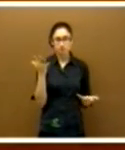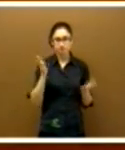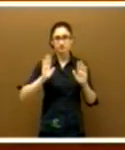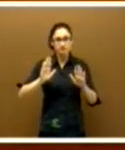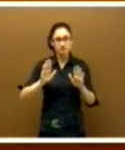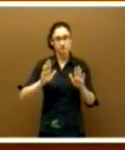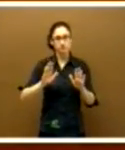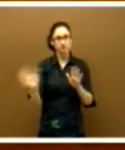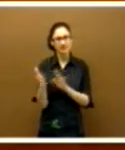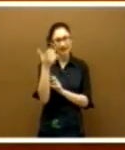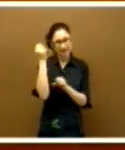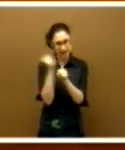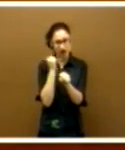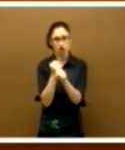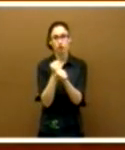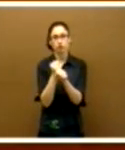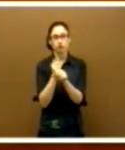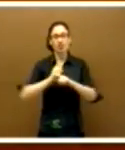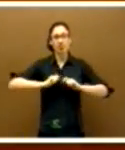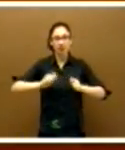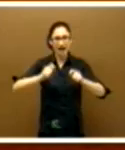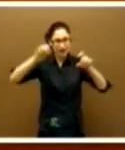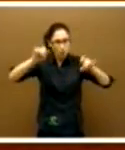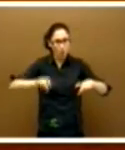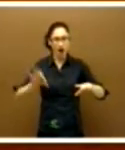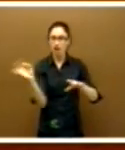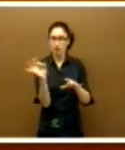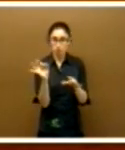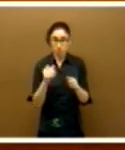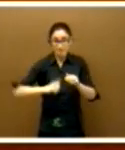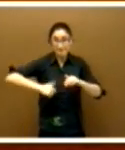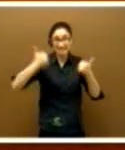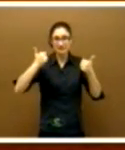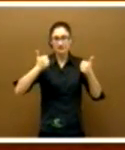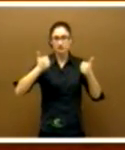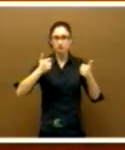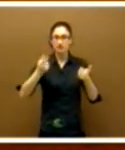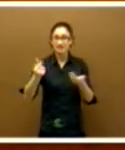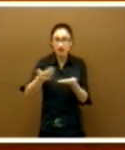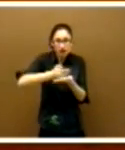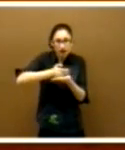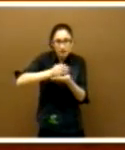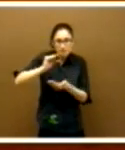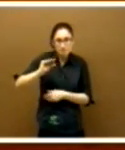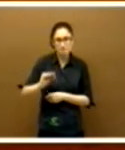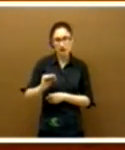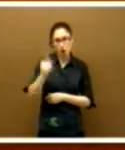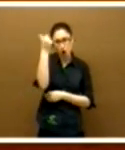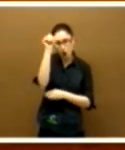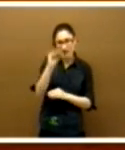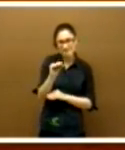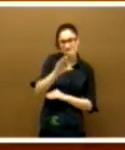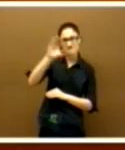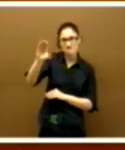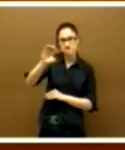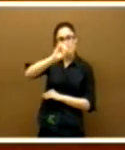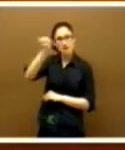de que en el trabajo aportan igual o incluso más riqueza, cobran menos que ellos. Voy